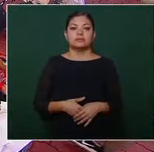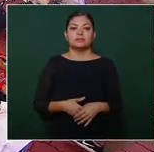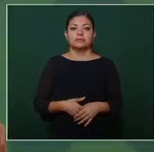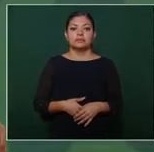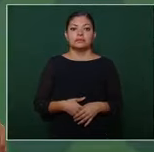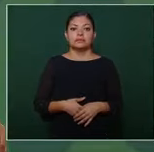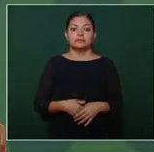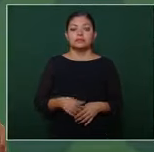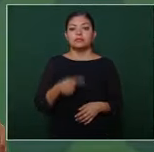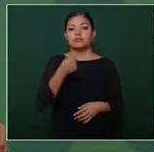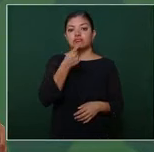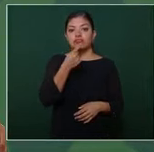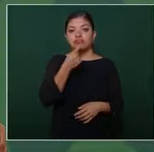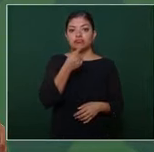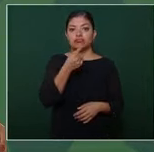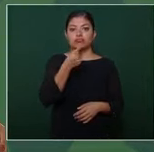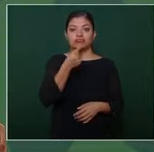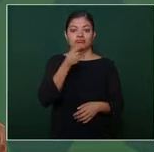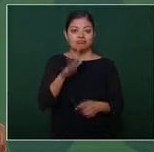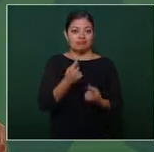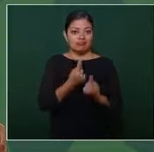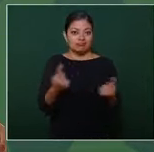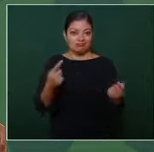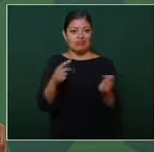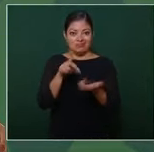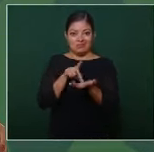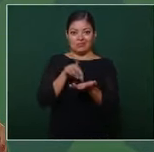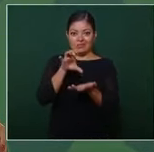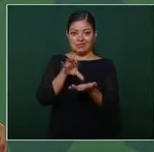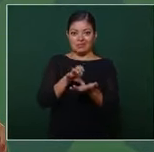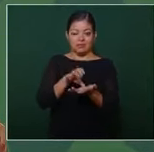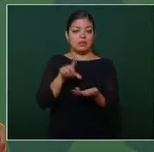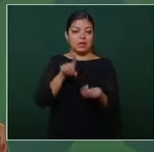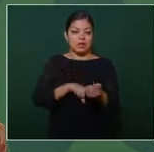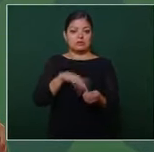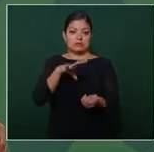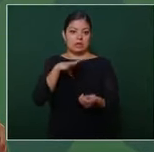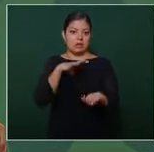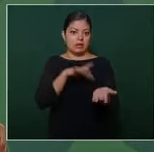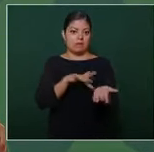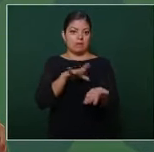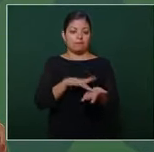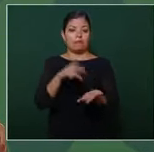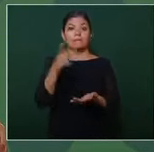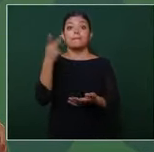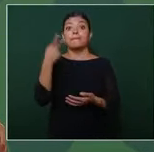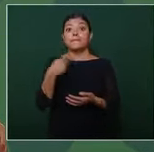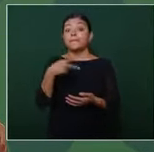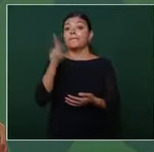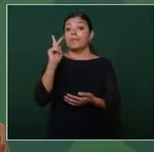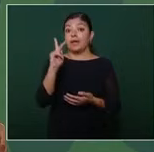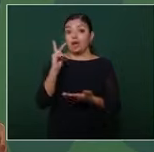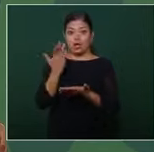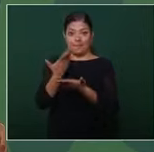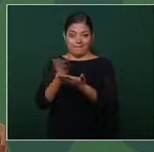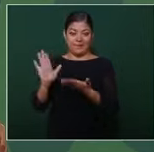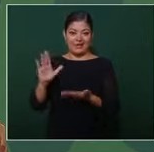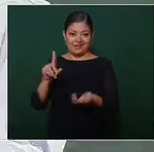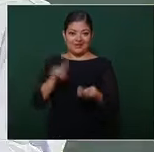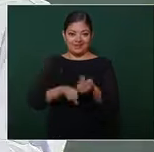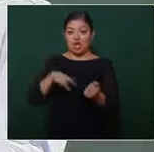niñas niños con discapacidad reciben este apoyo pero además con el gobernador